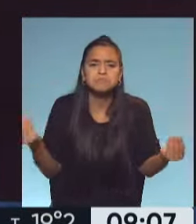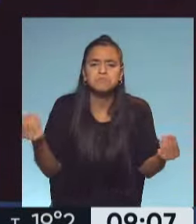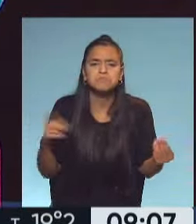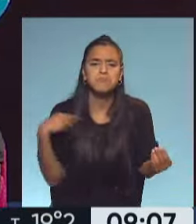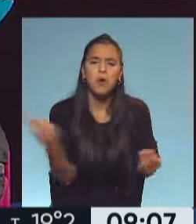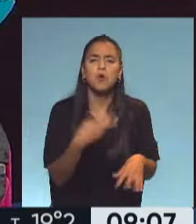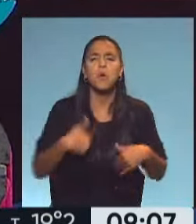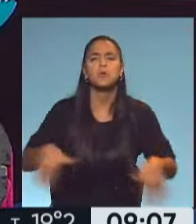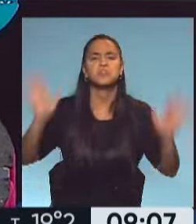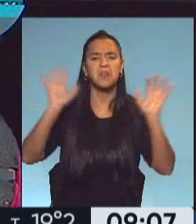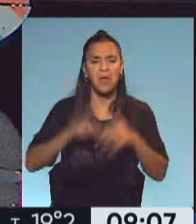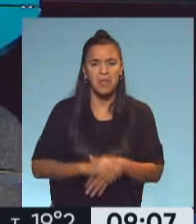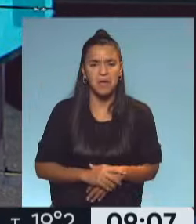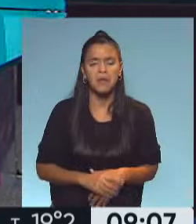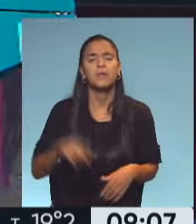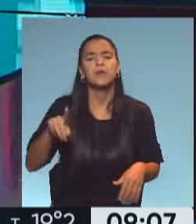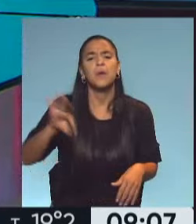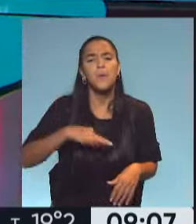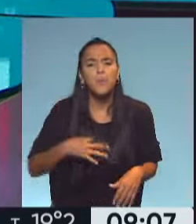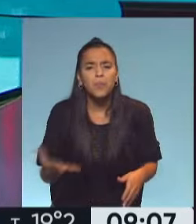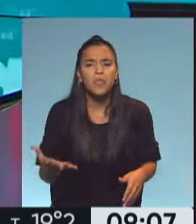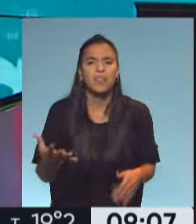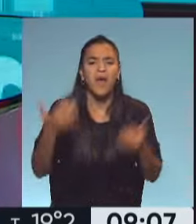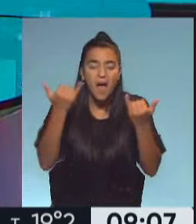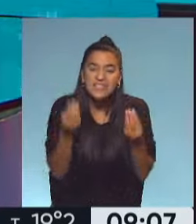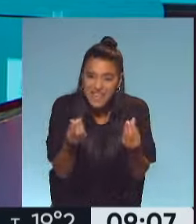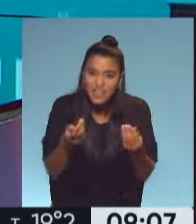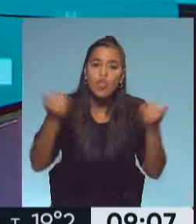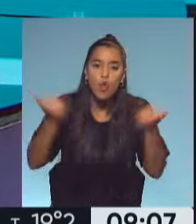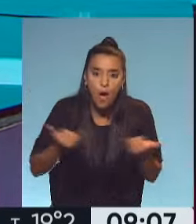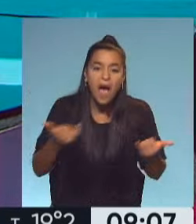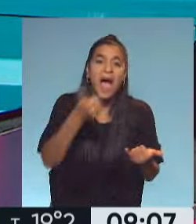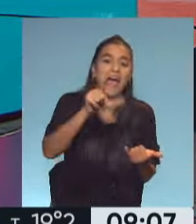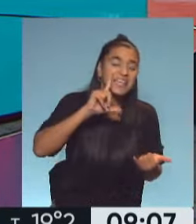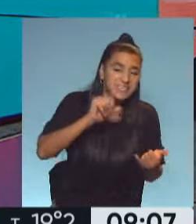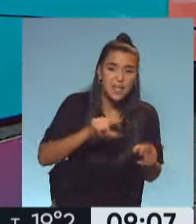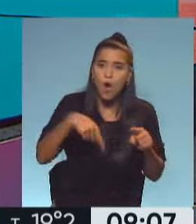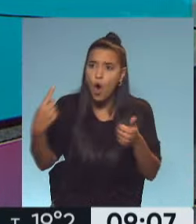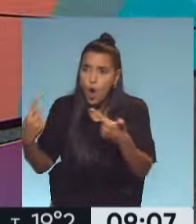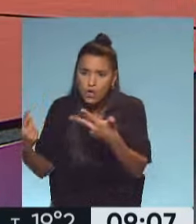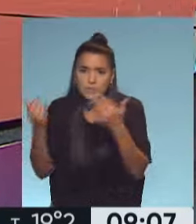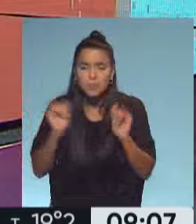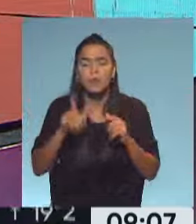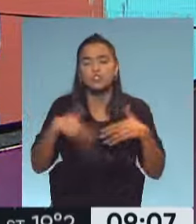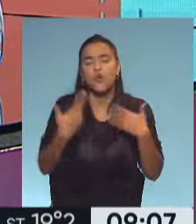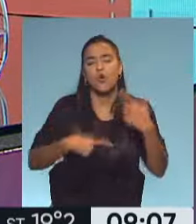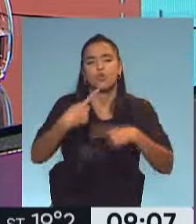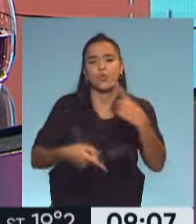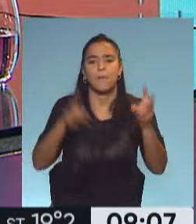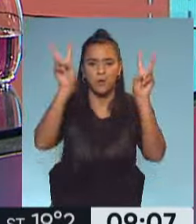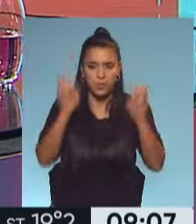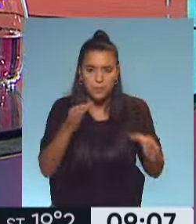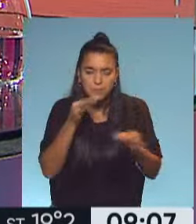como si nada sucediera. Una vida que tiene un sentido, el de Alicia y el de otras tantas. Por eso vamos a seguir hablando de este tema